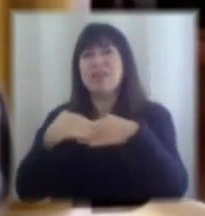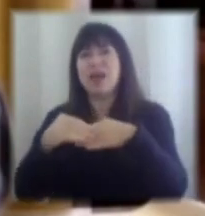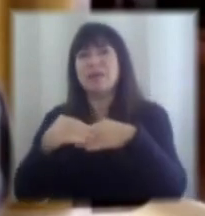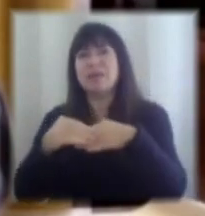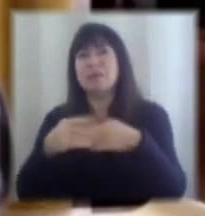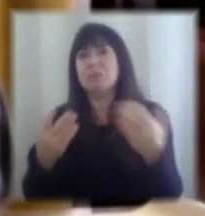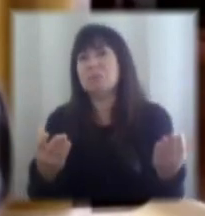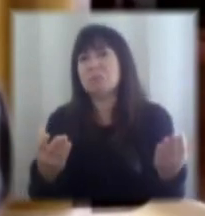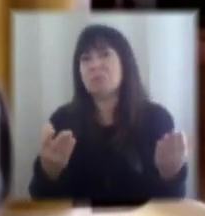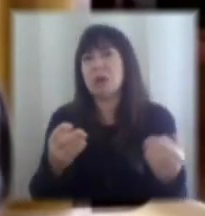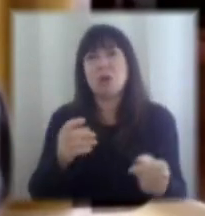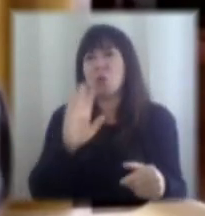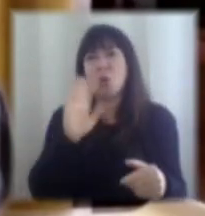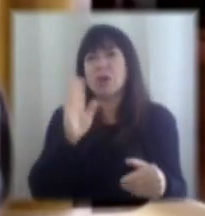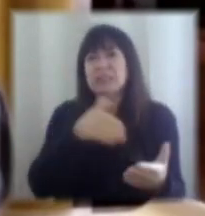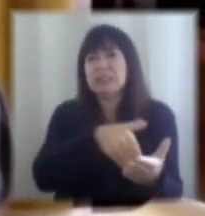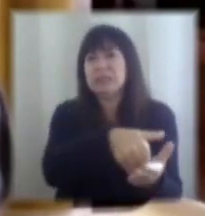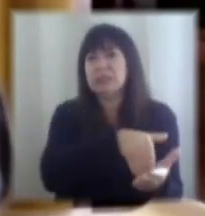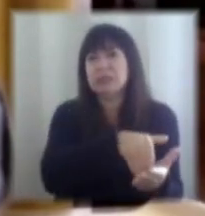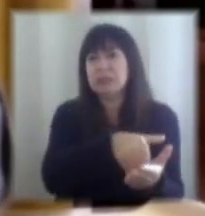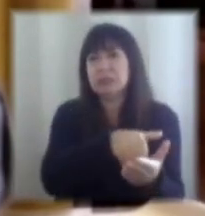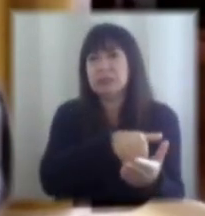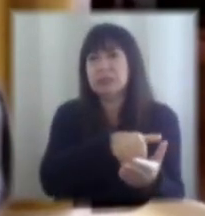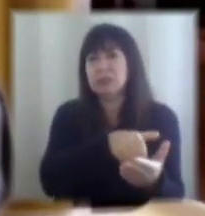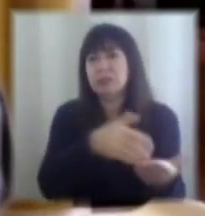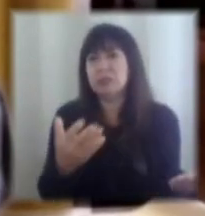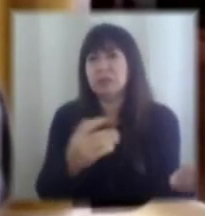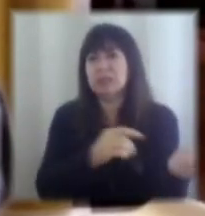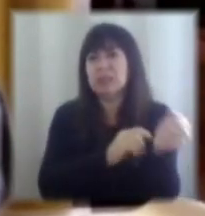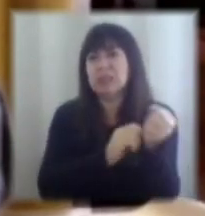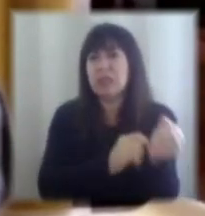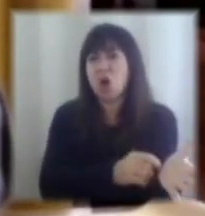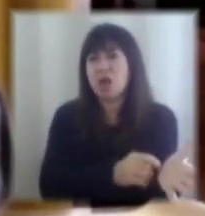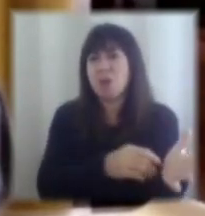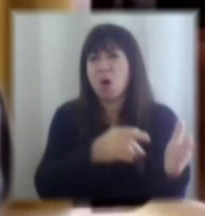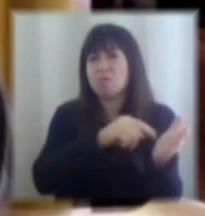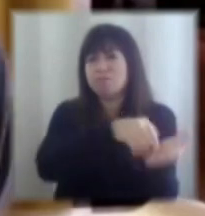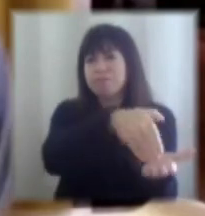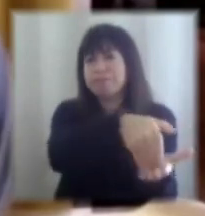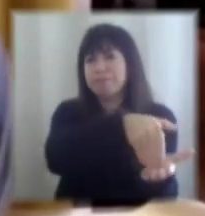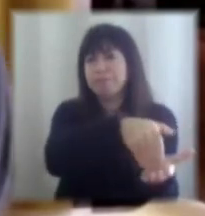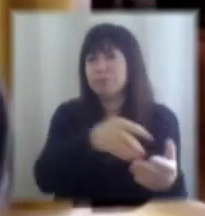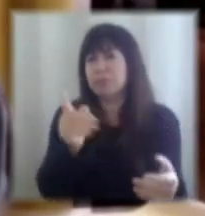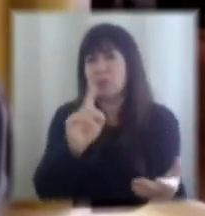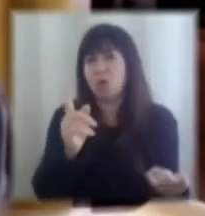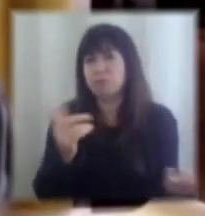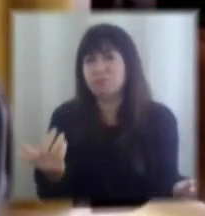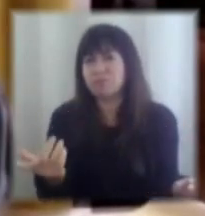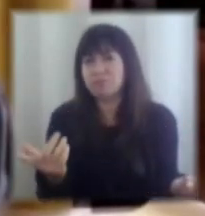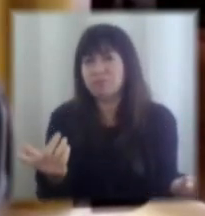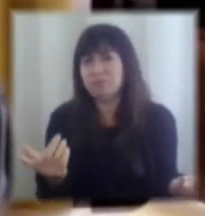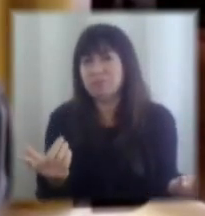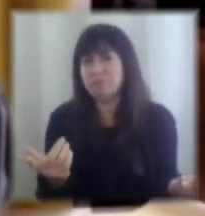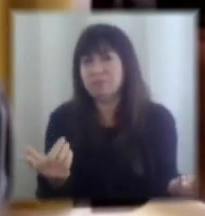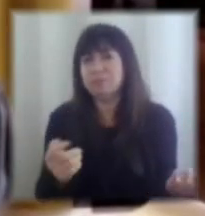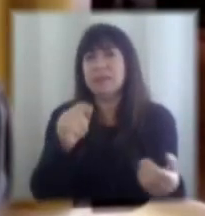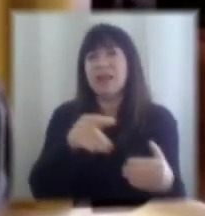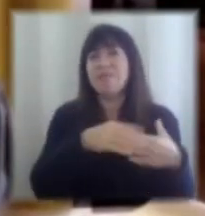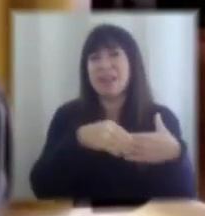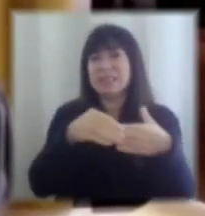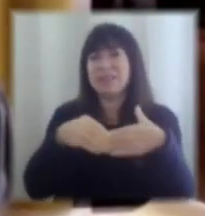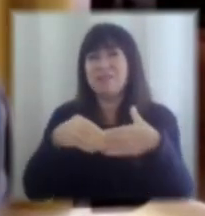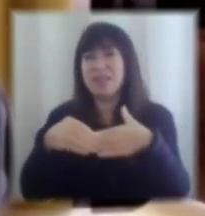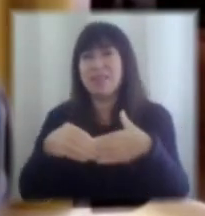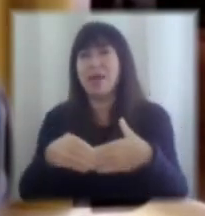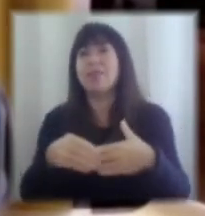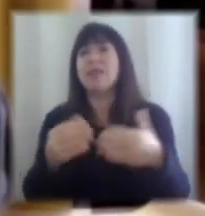por qué ser sinónimo de precariedad que es el típico debate que siempre hemos tenido y lo que tranca la pelota de la flexibilidad la flexibilidad va a ser